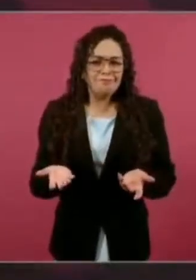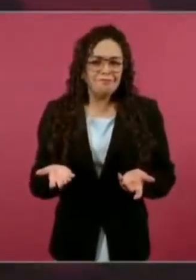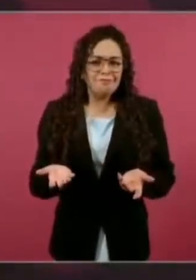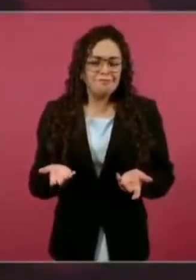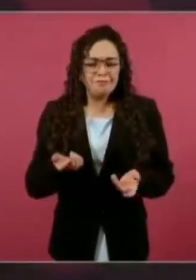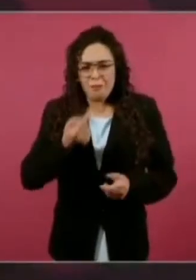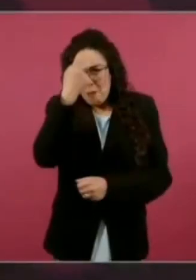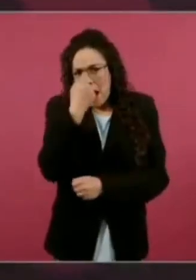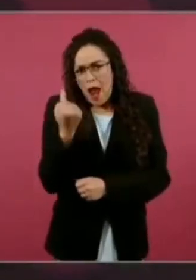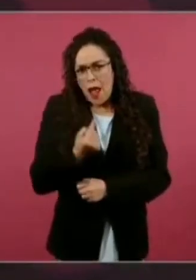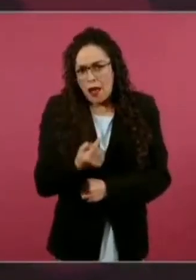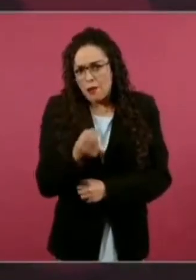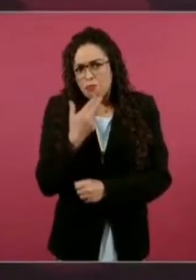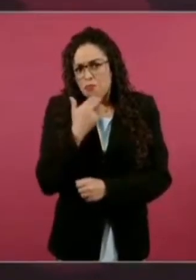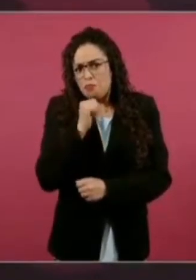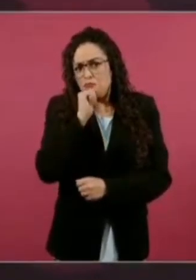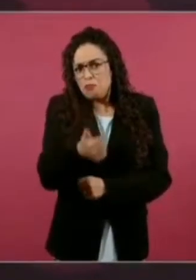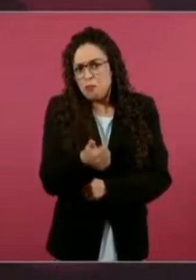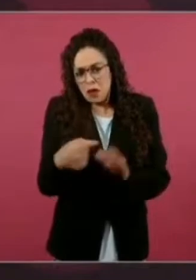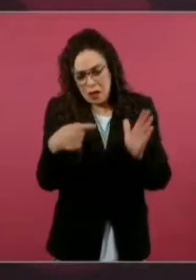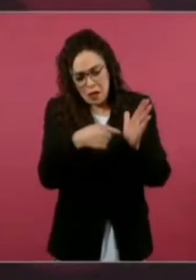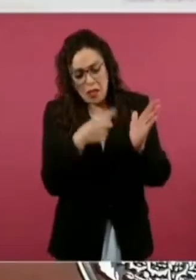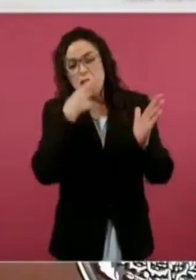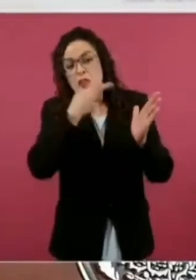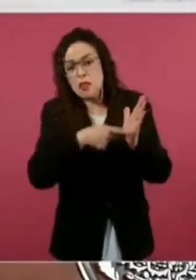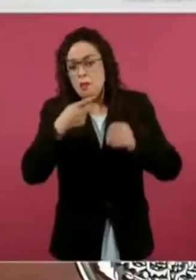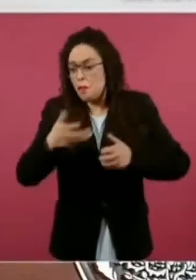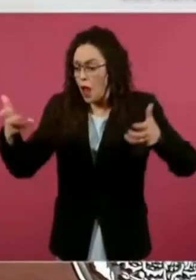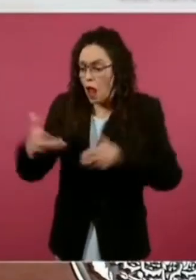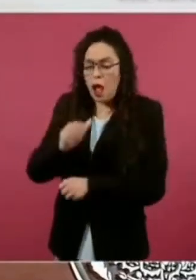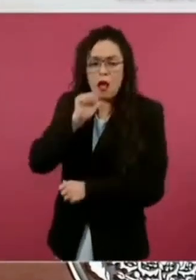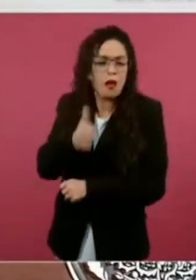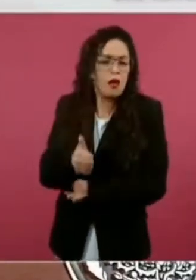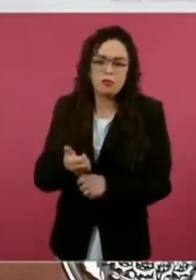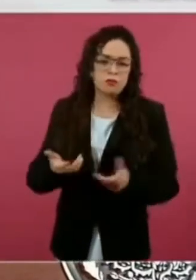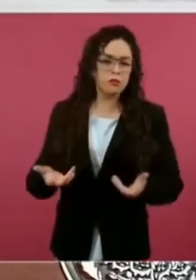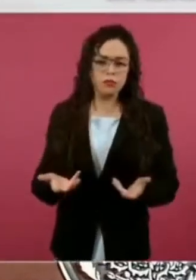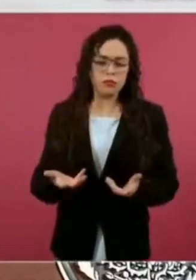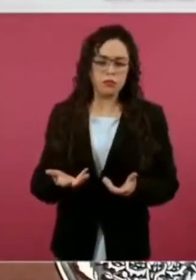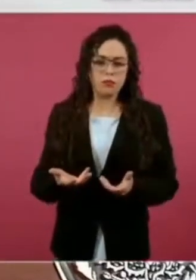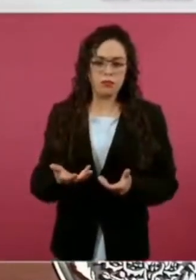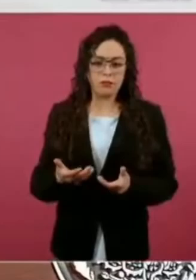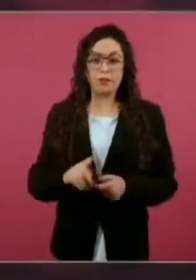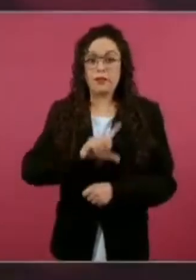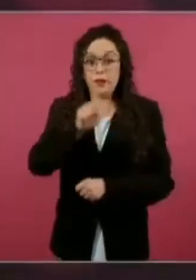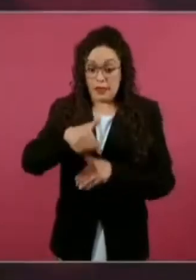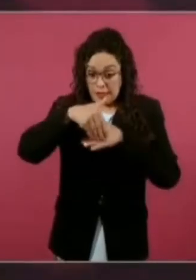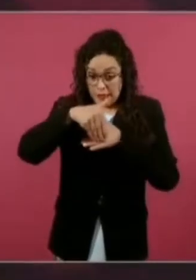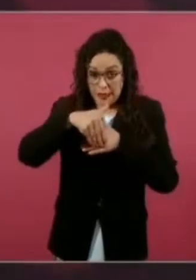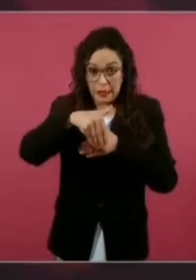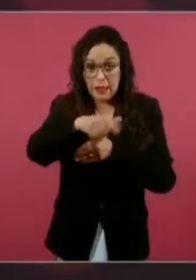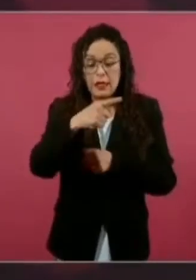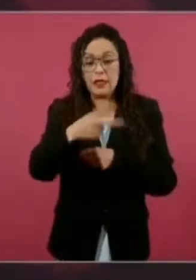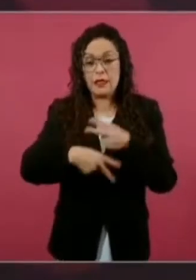lo que está en la Constitución. Ahora lo que hay que procurar